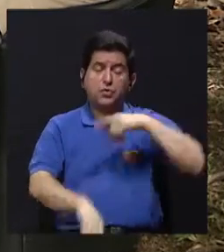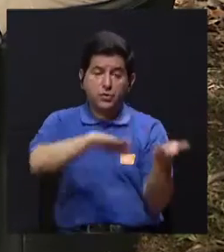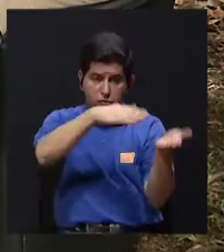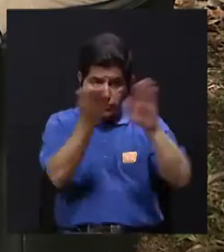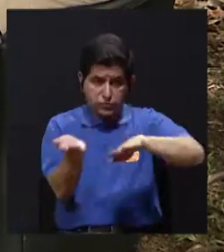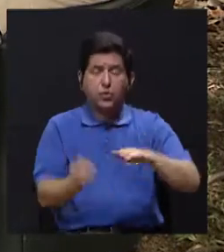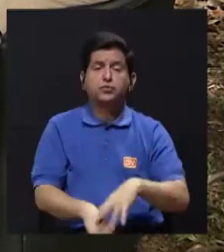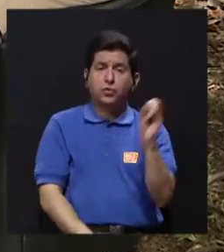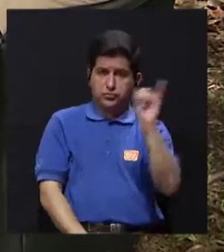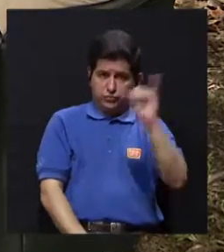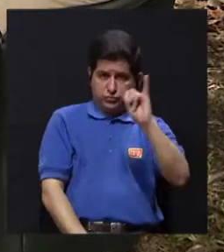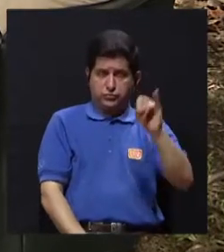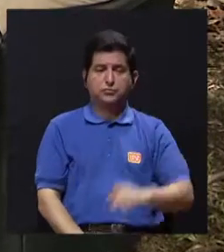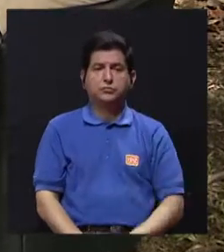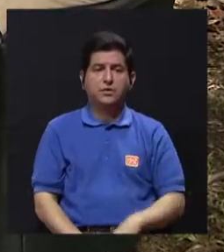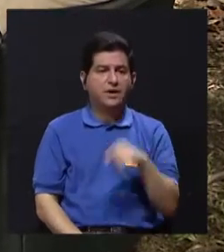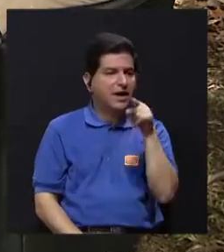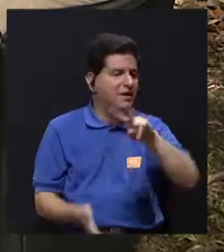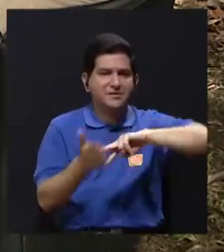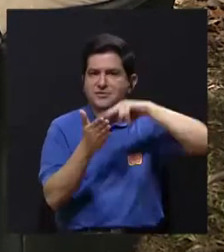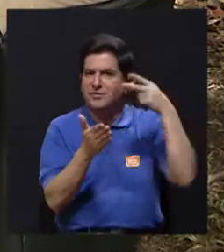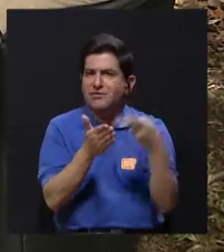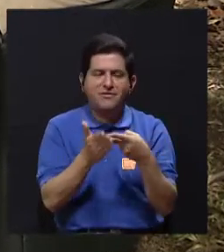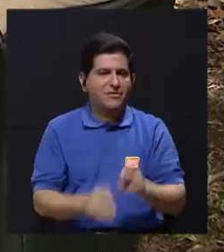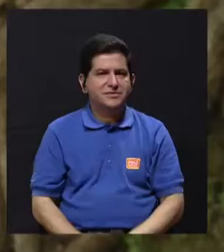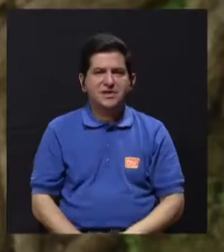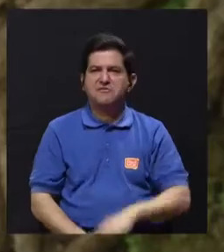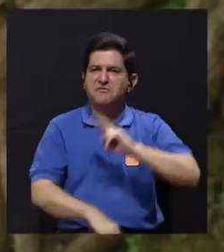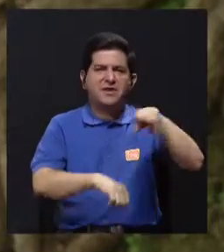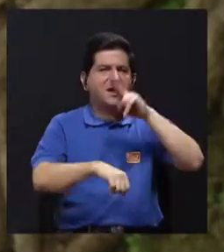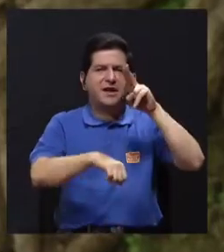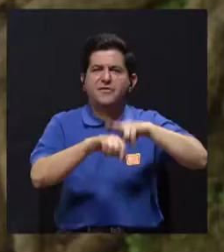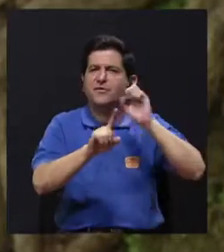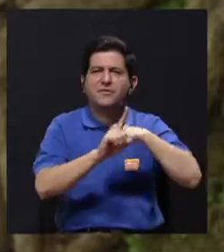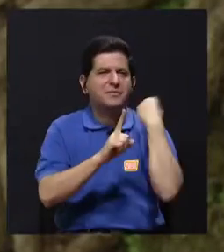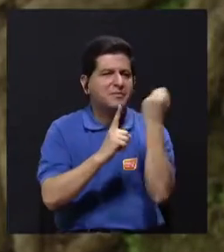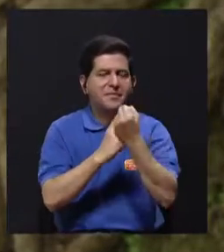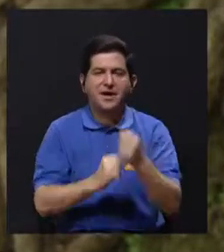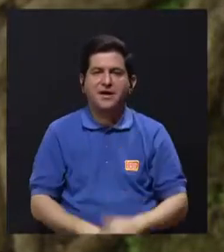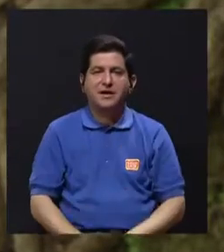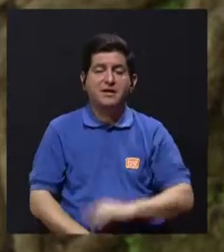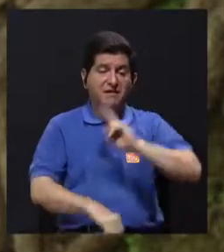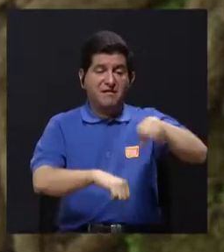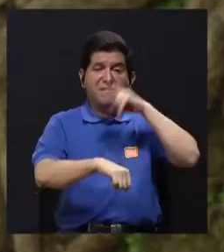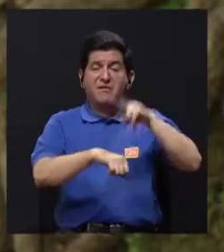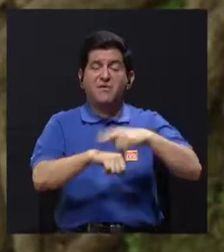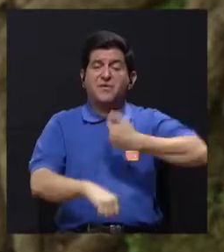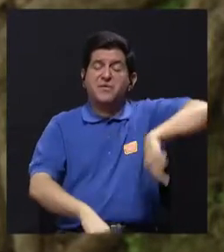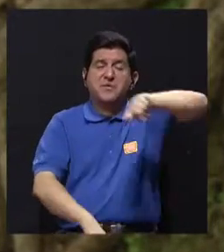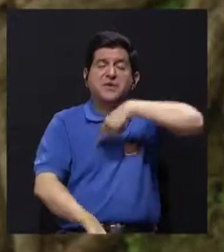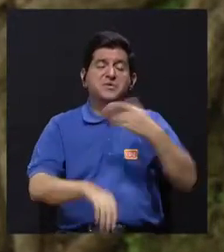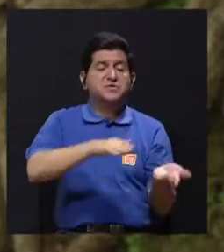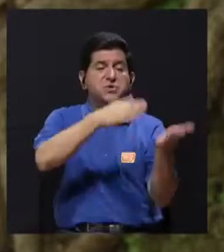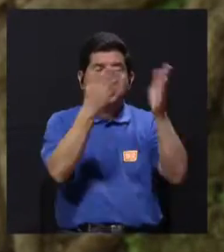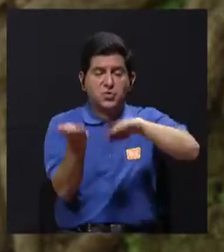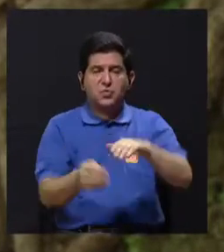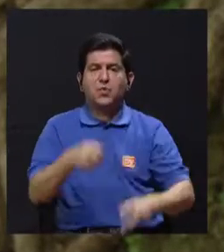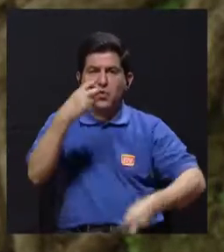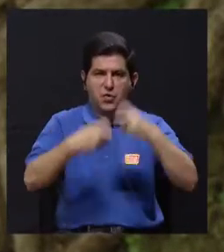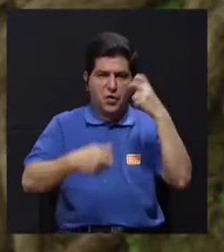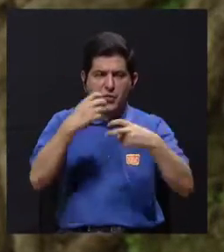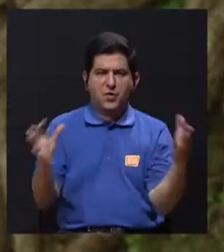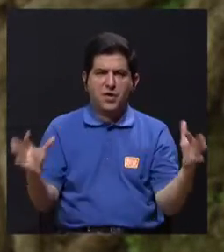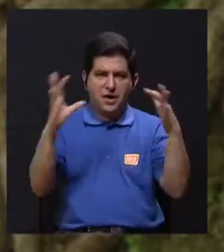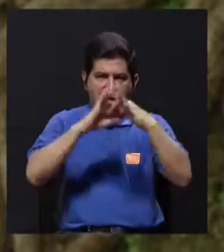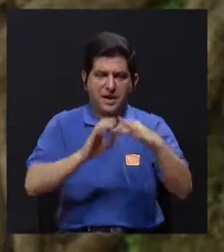existe la posibilidad de que vayamos a fallecer a causa de una infección, esa no es la probabilidad más frecuente. La probabilidad más frecuente es que